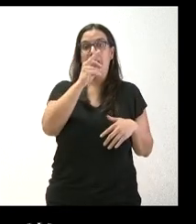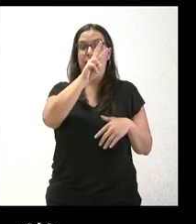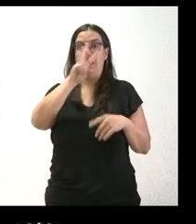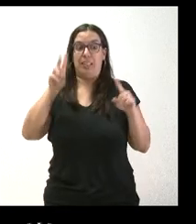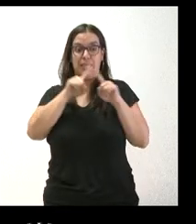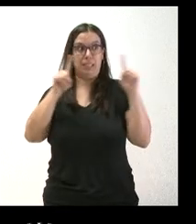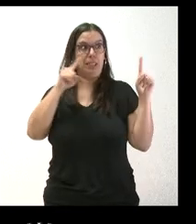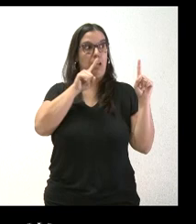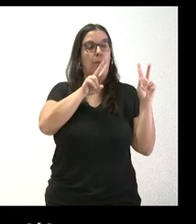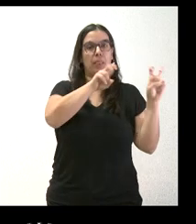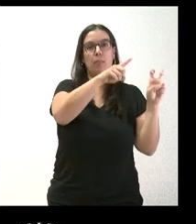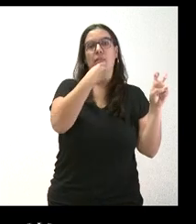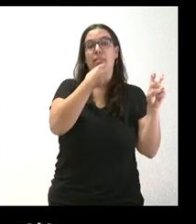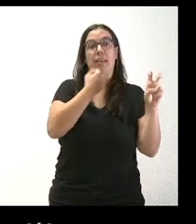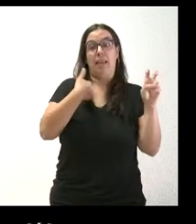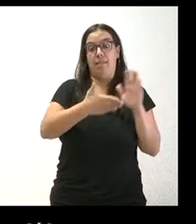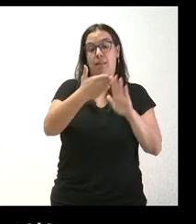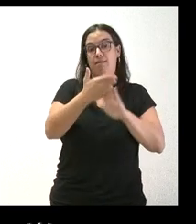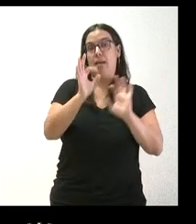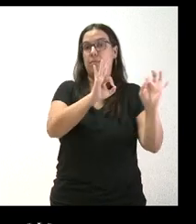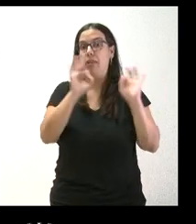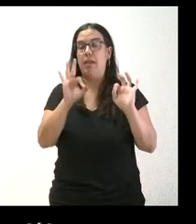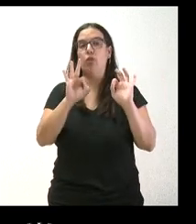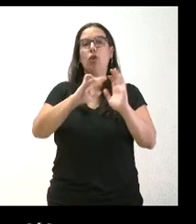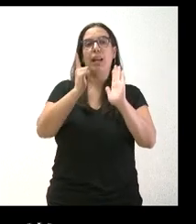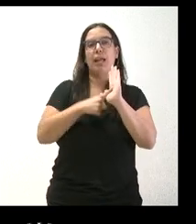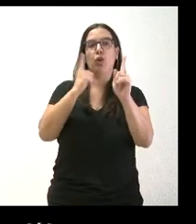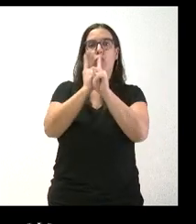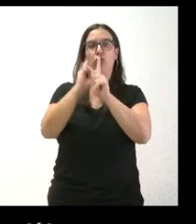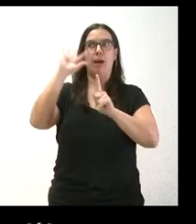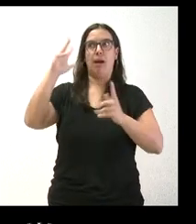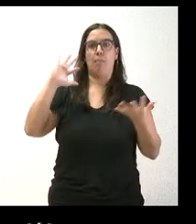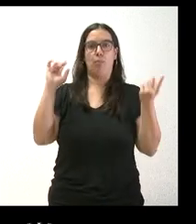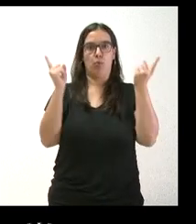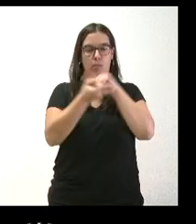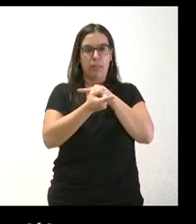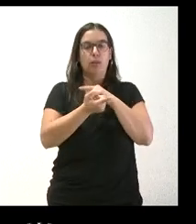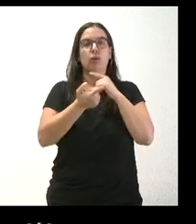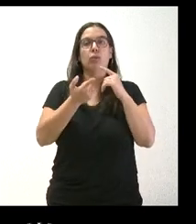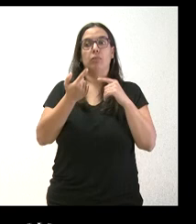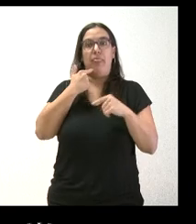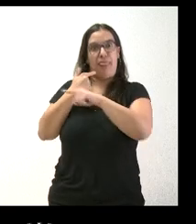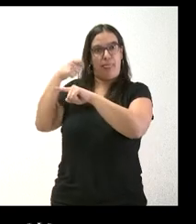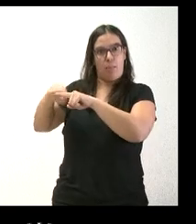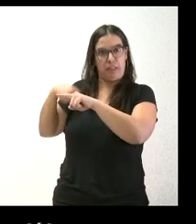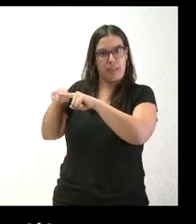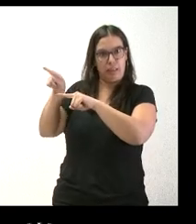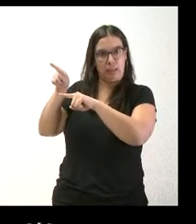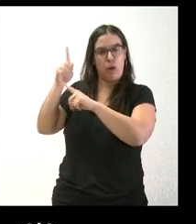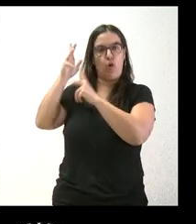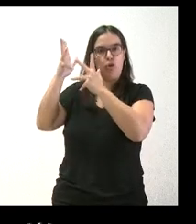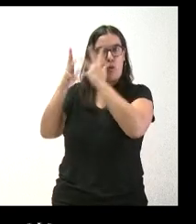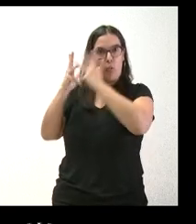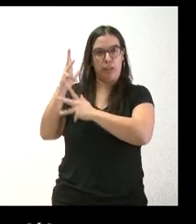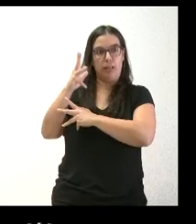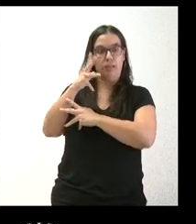ultimando el proyecto de ley contra el cambio climático. Entonces, no sé si me puede confirmar si es así, si se está ultimando